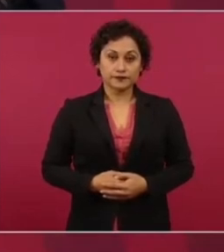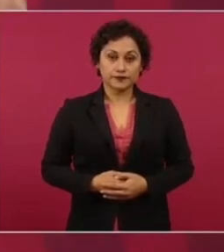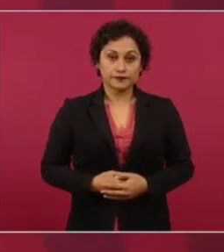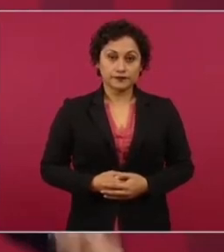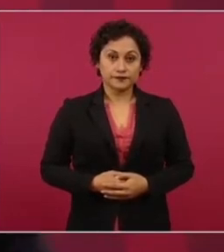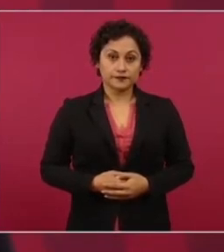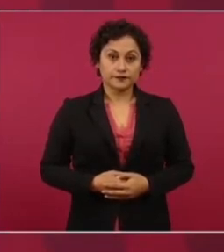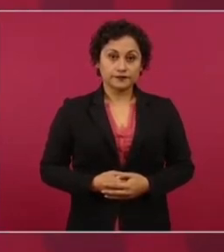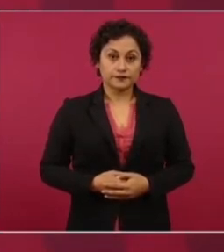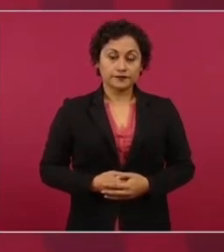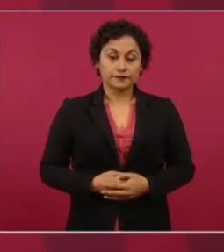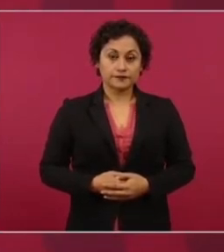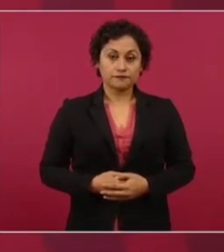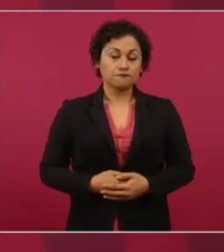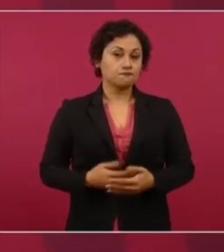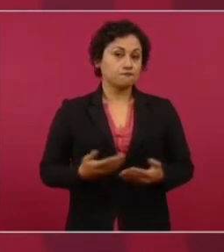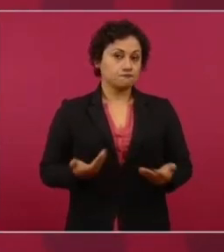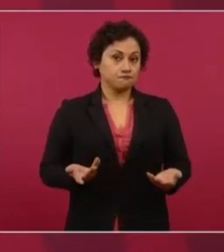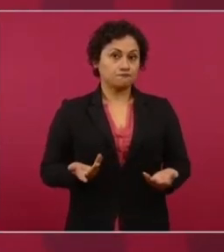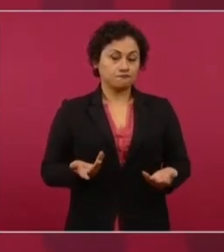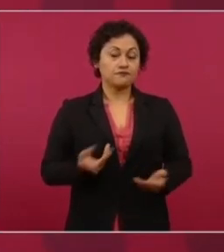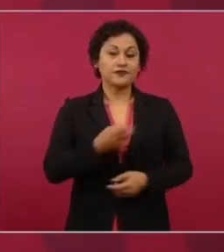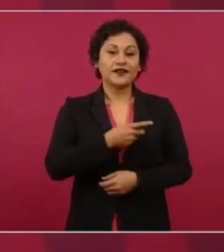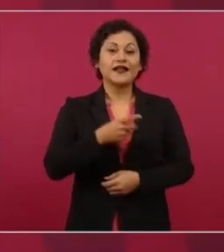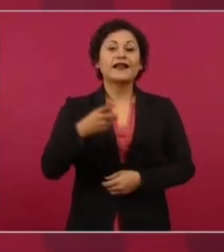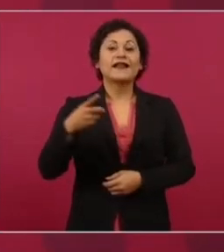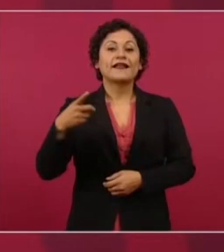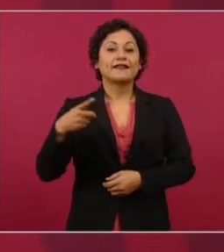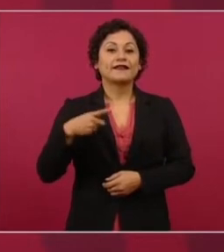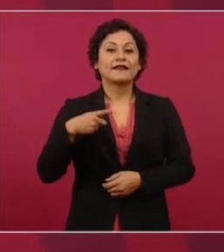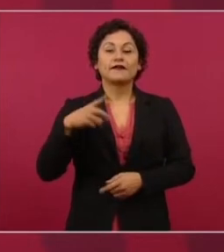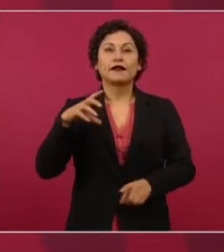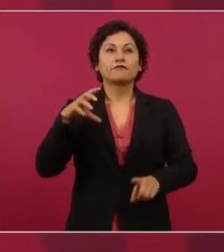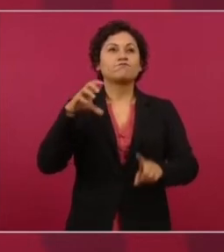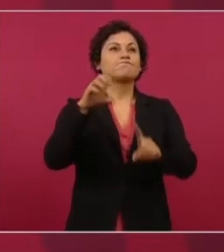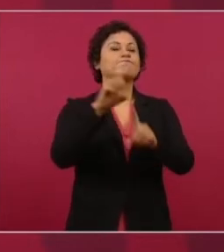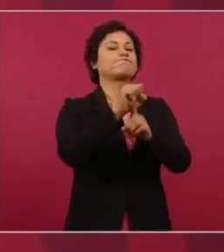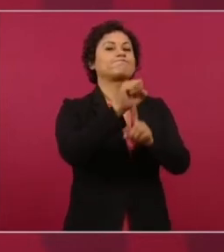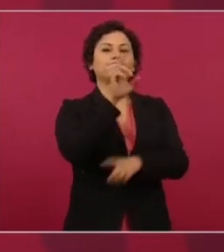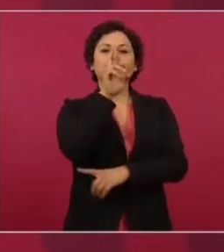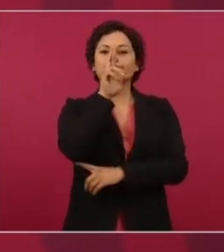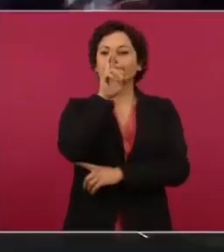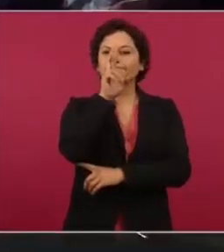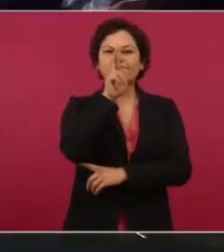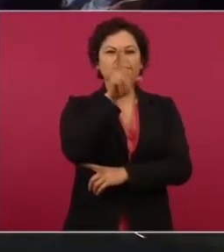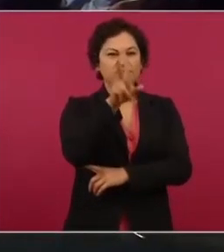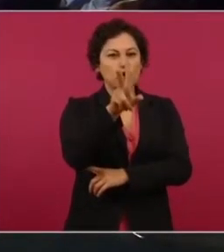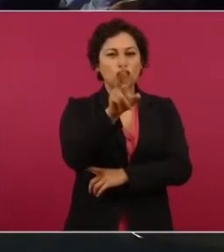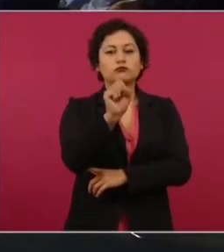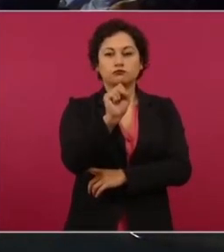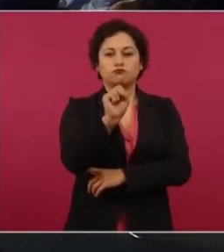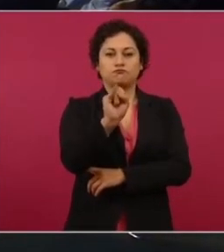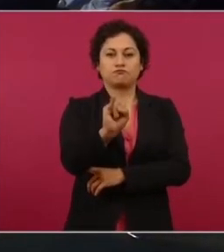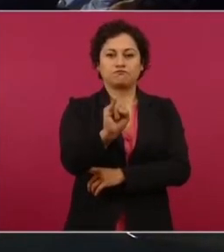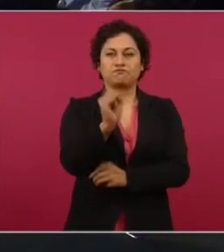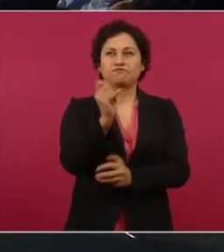buscar lo mejor lo deseable